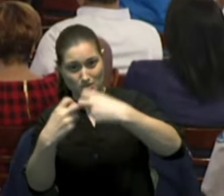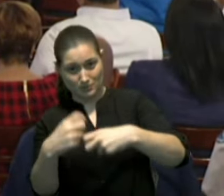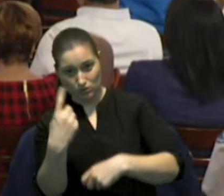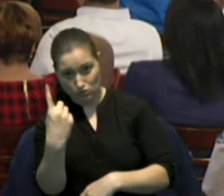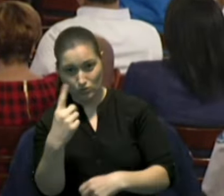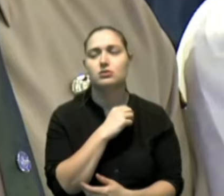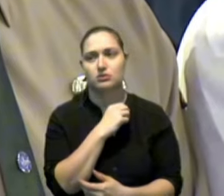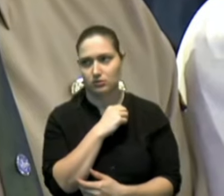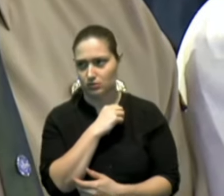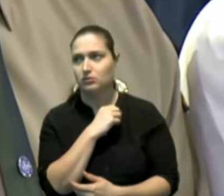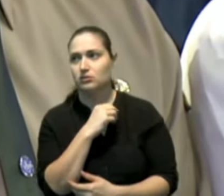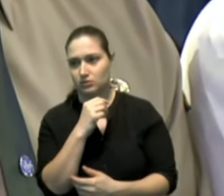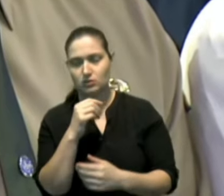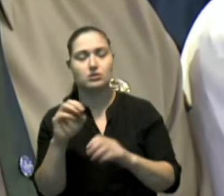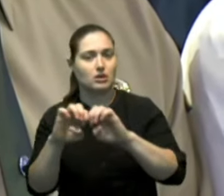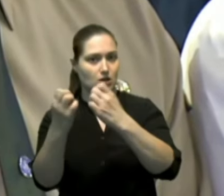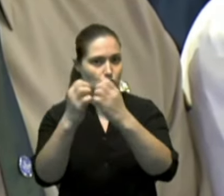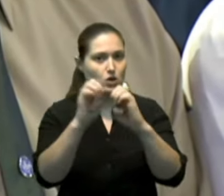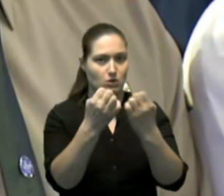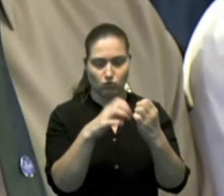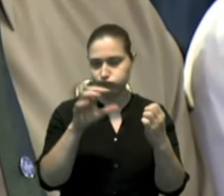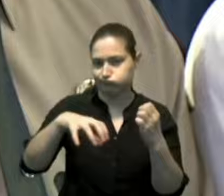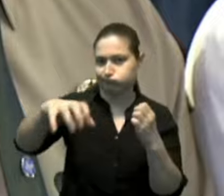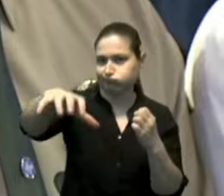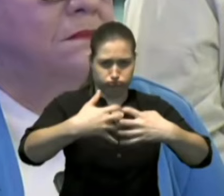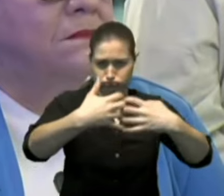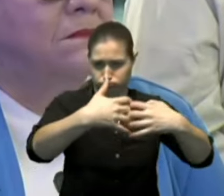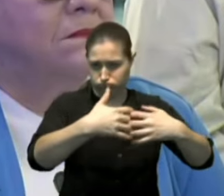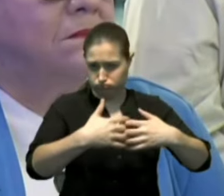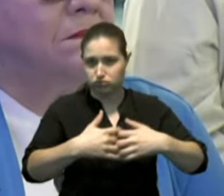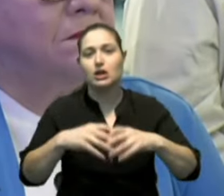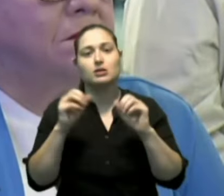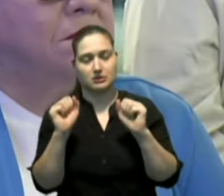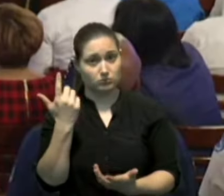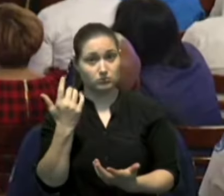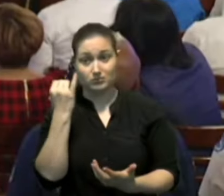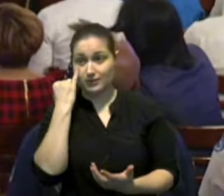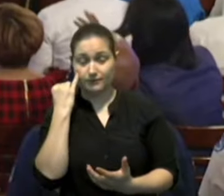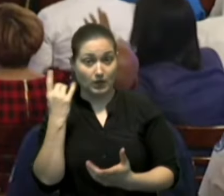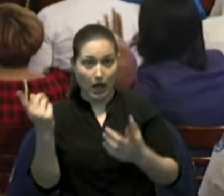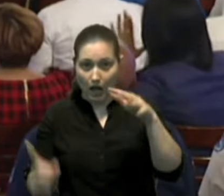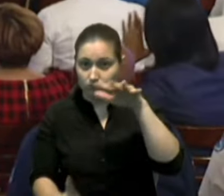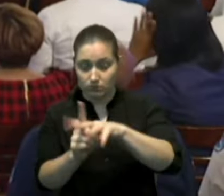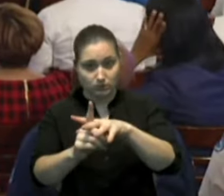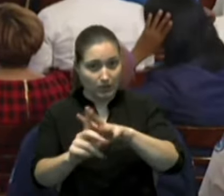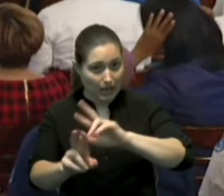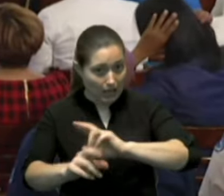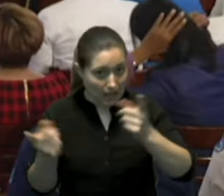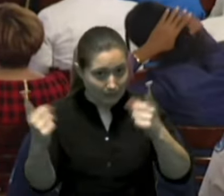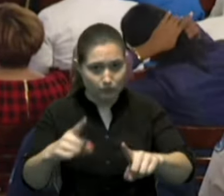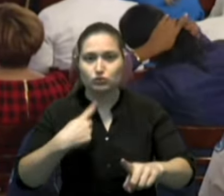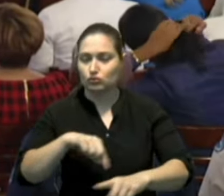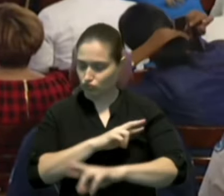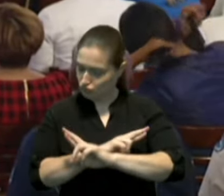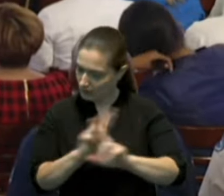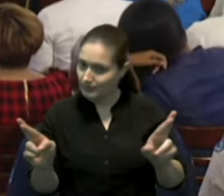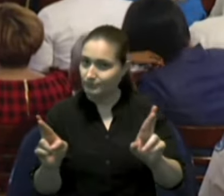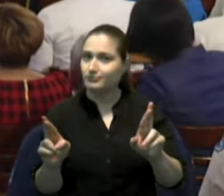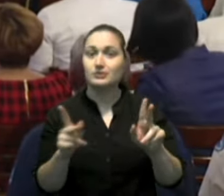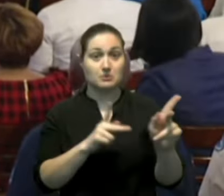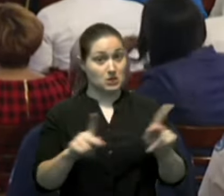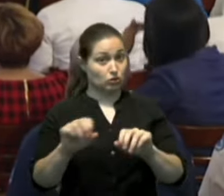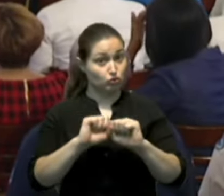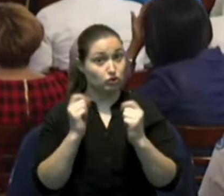afectada. El mandatario aseguró que el gobierno está listo ante cualquier eventualidad. El plan social cuenta con una